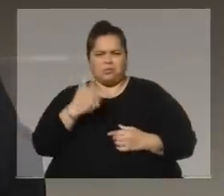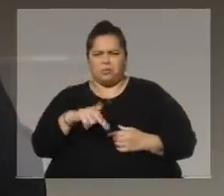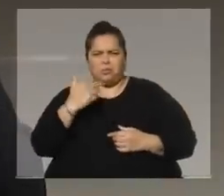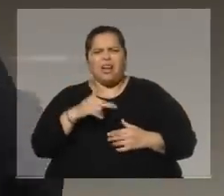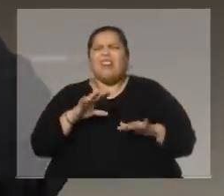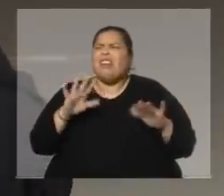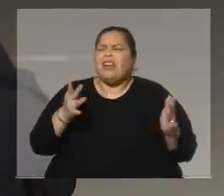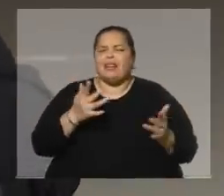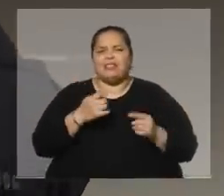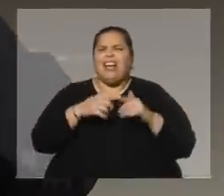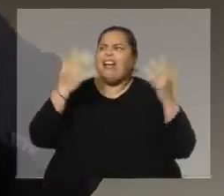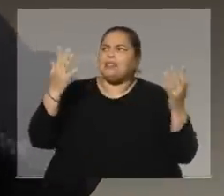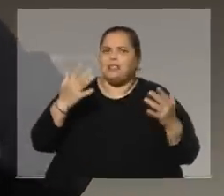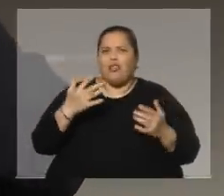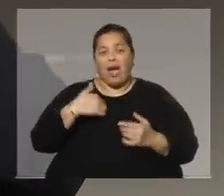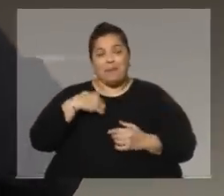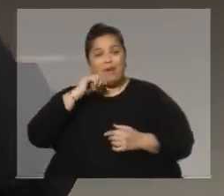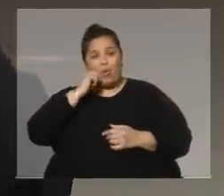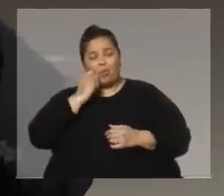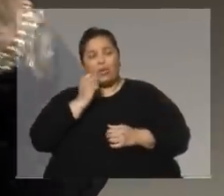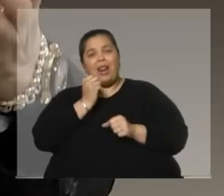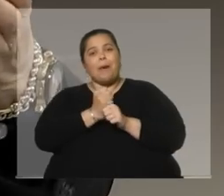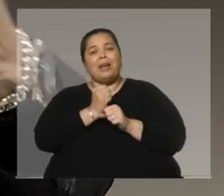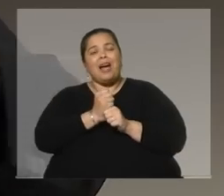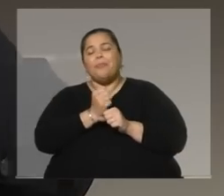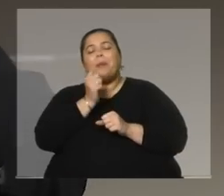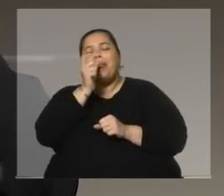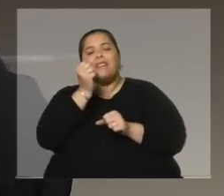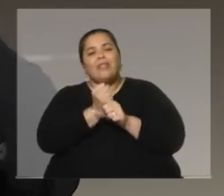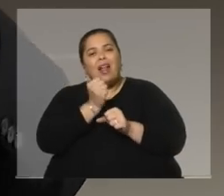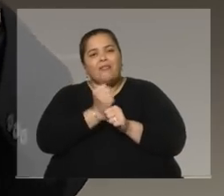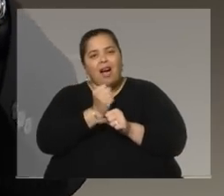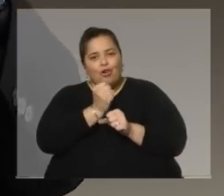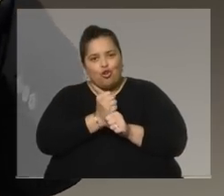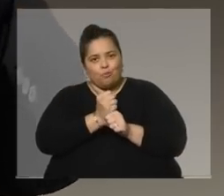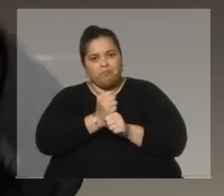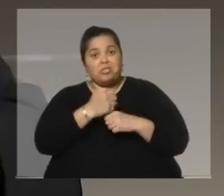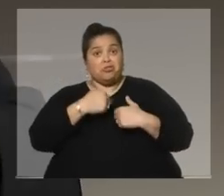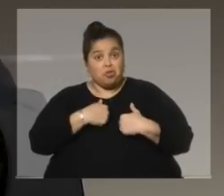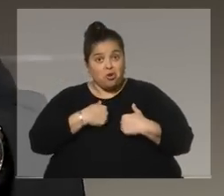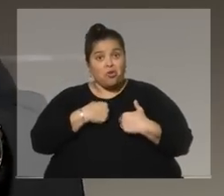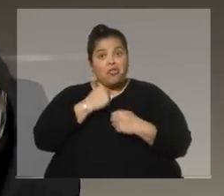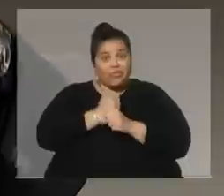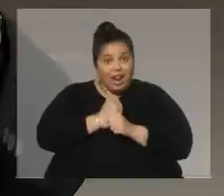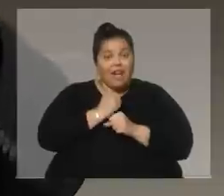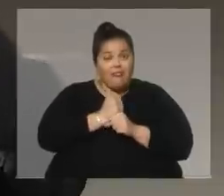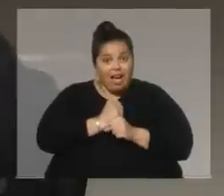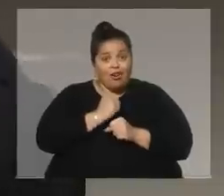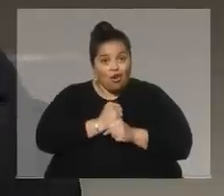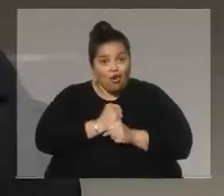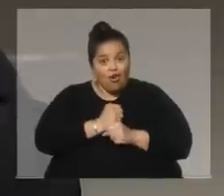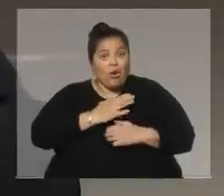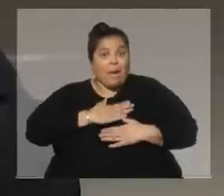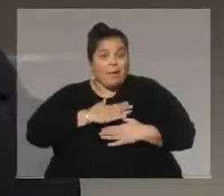sabés que la palabra trabajo, a mí me parece una cosa natural. Me parece una cosa... Porque como yo trabajo en lo que me